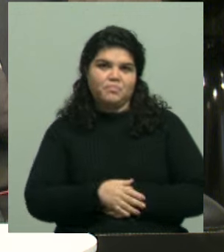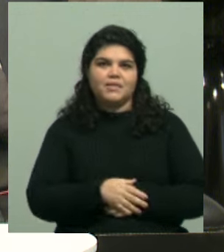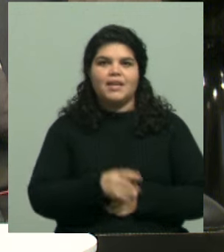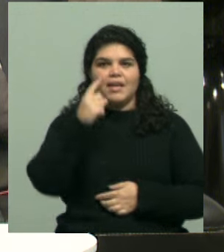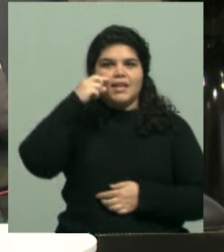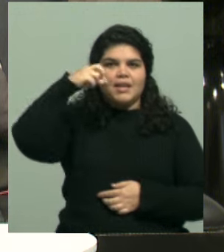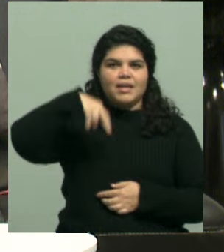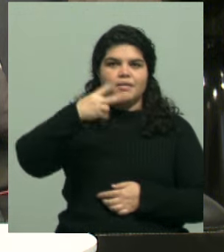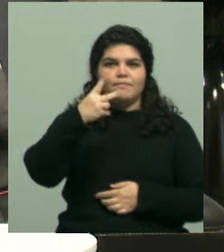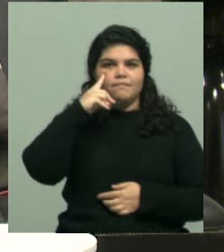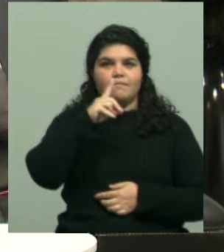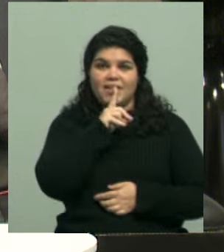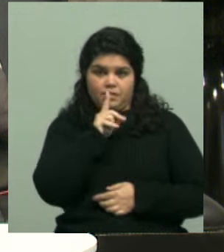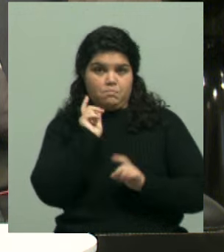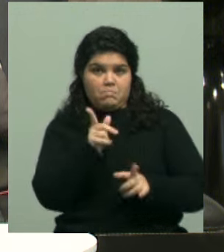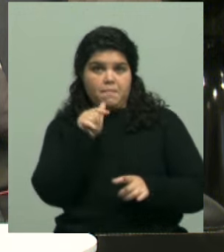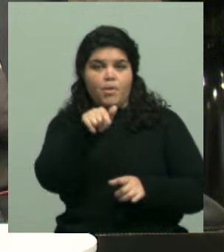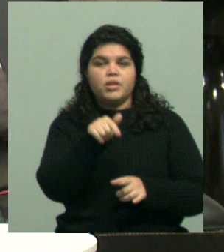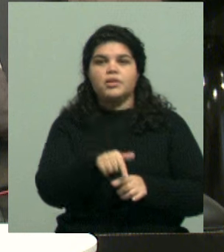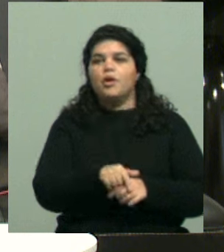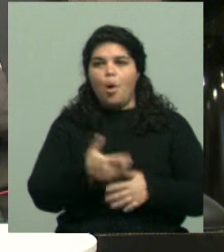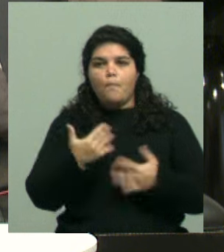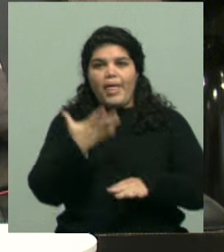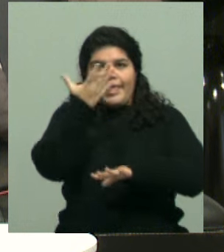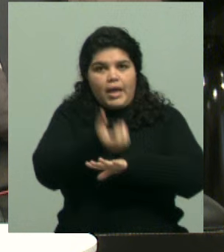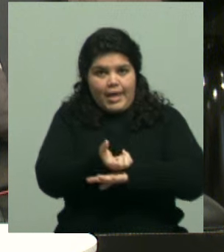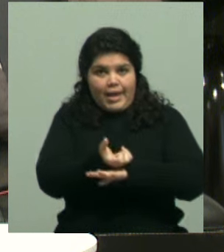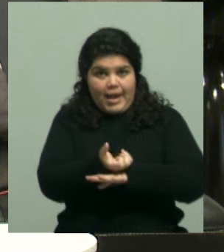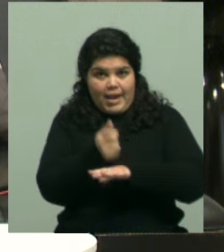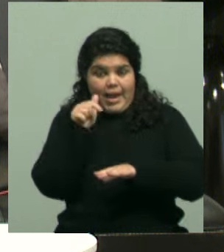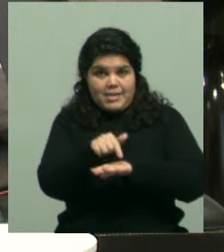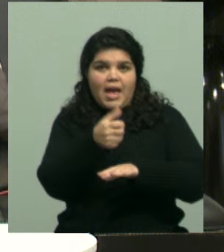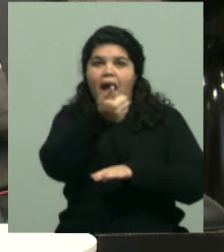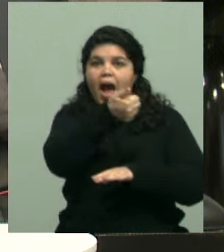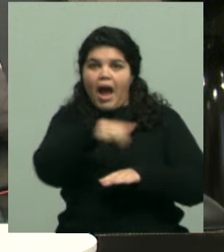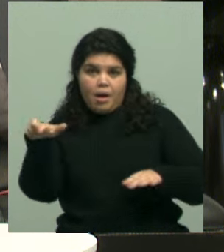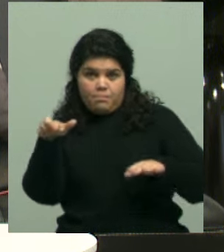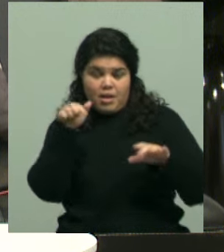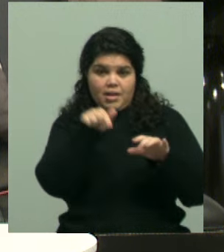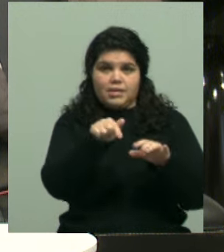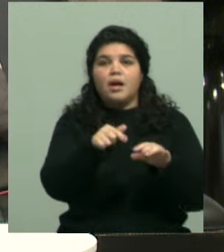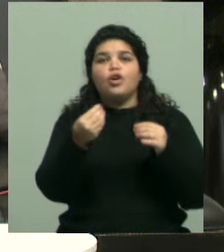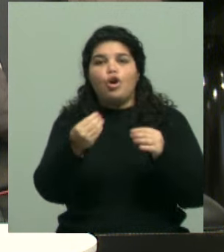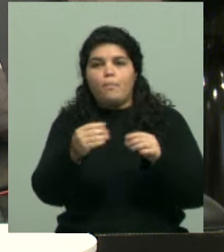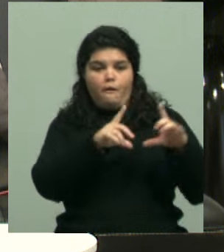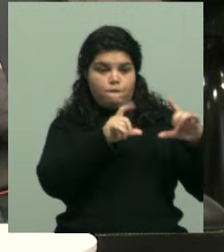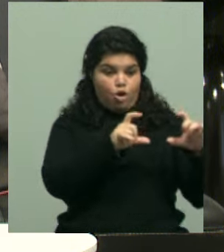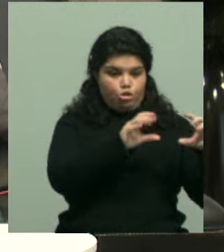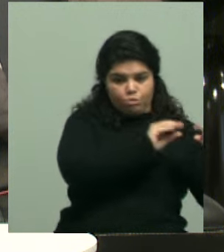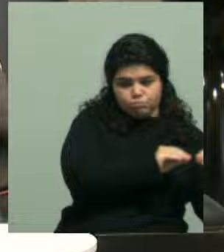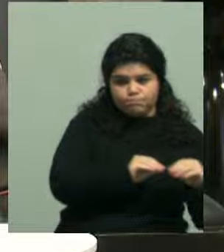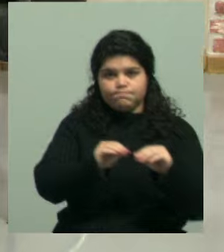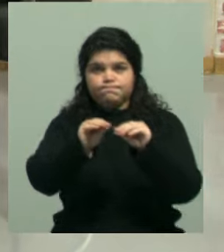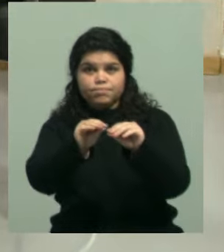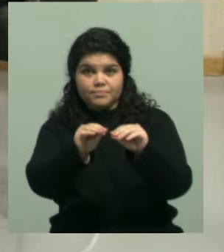es un plugin que podés instalar en tu navegador. Entonces, a partir de ese plugin, vos subís la fotografía que